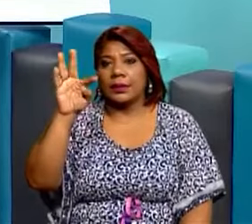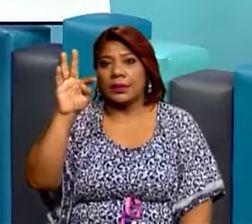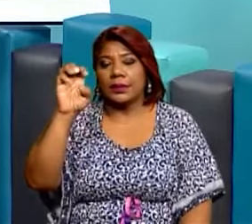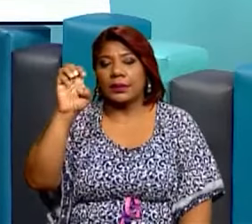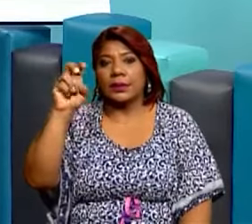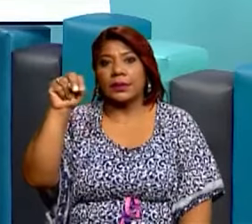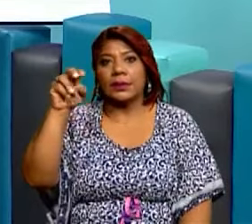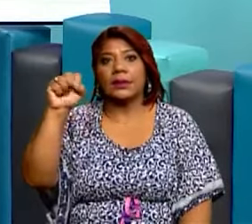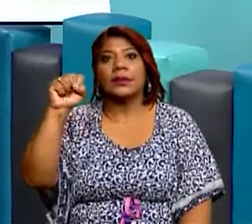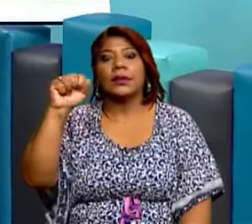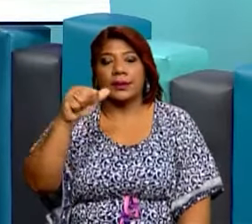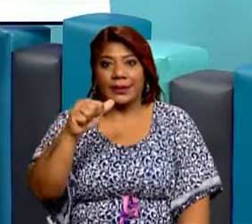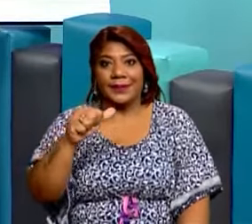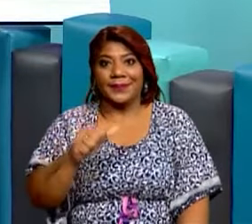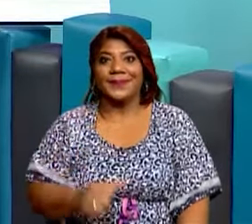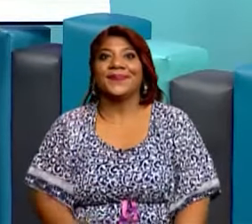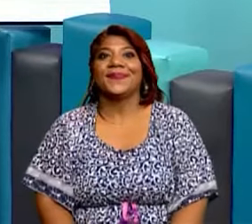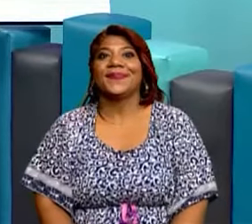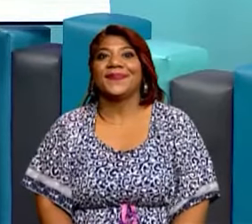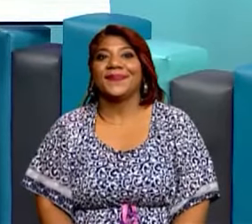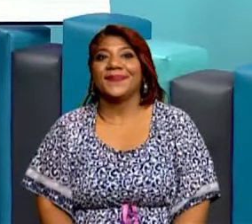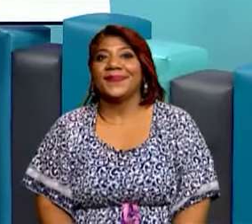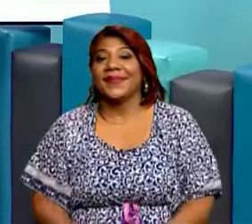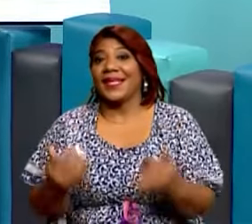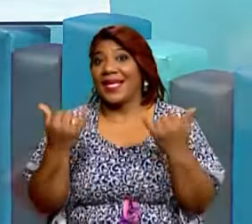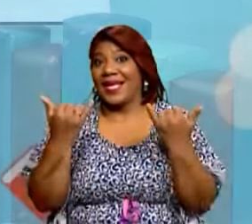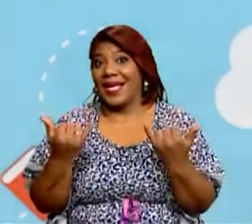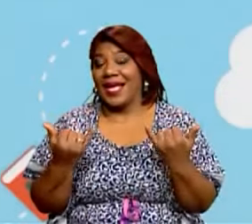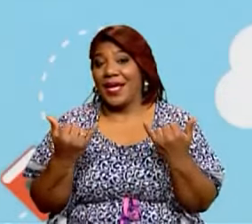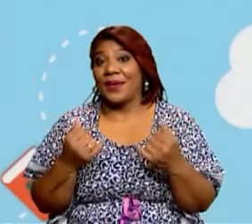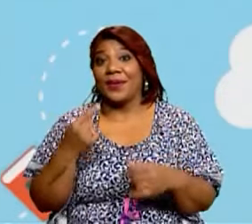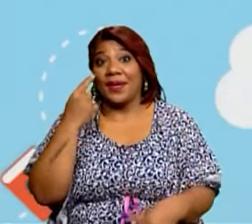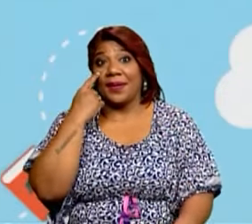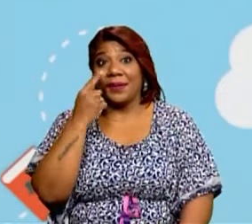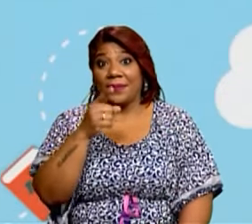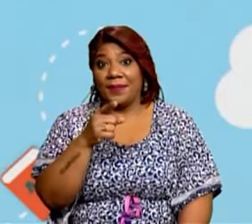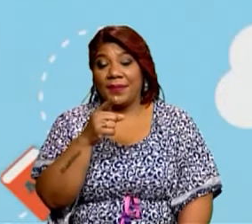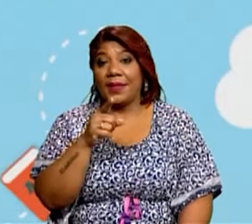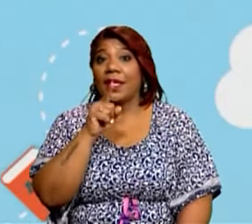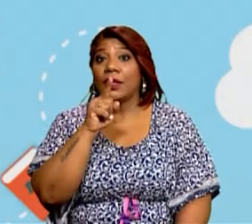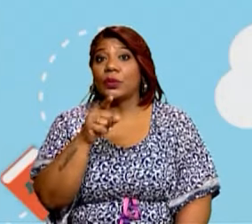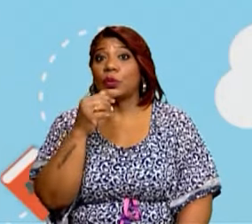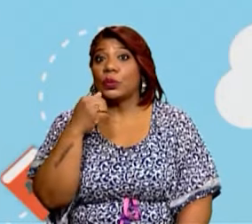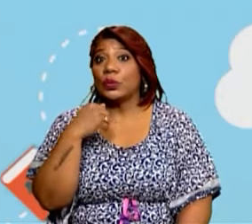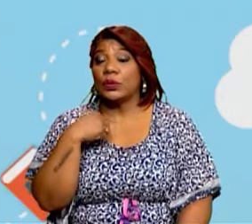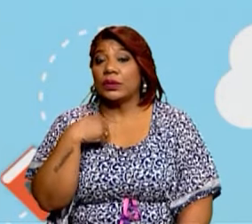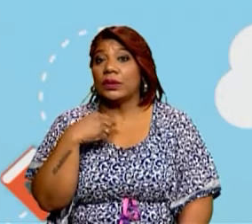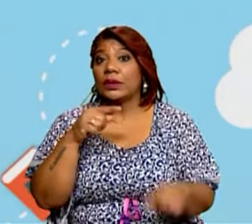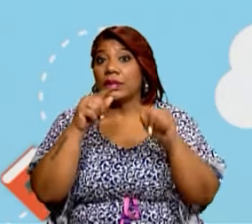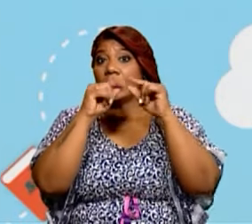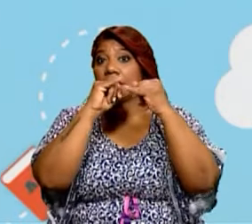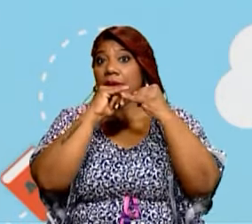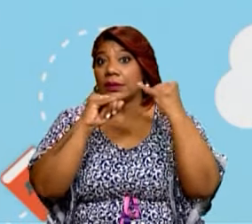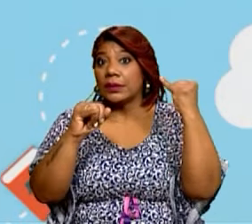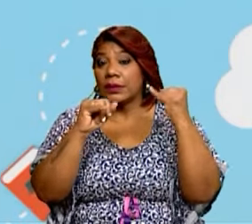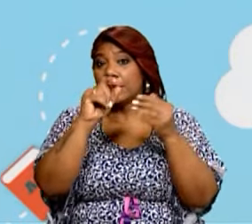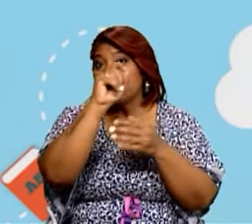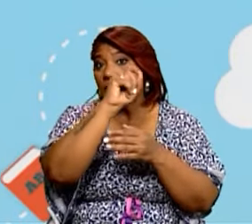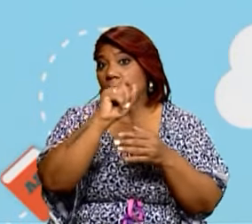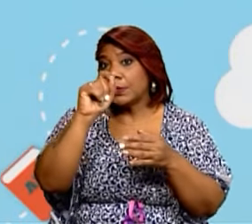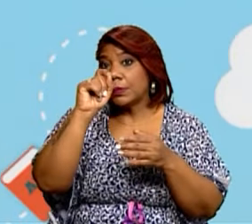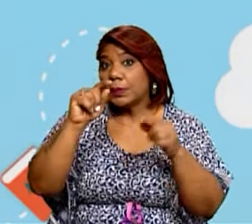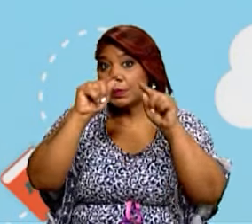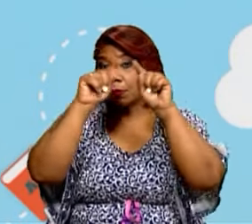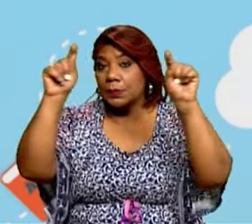solo hogar. Vamos a completar aquí el siguiente cuadro. Los tipos de familia.